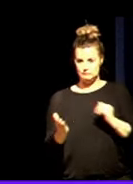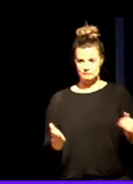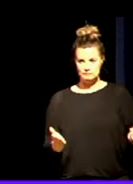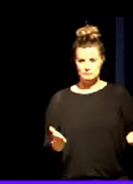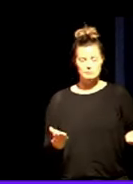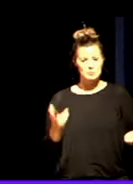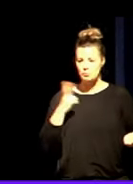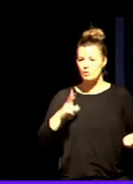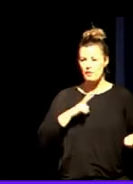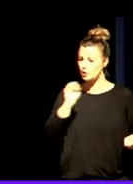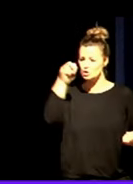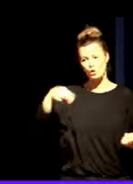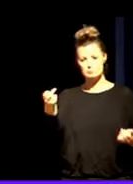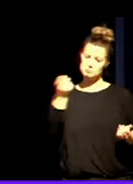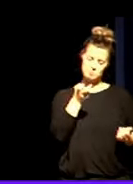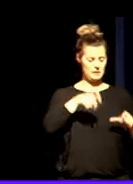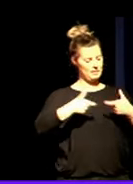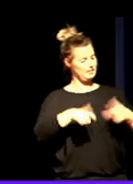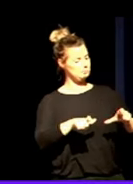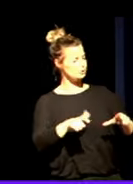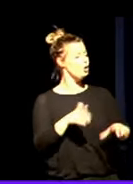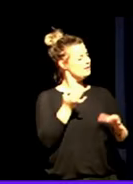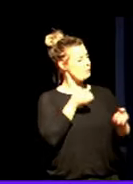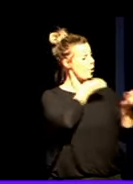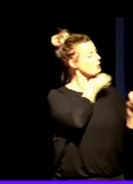por favor John pásate por mi despacho que tengo que comunicarte algo